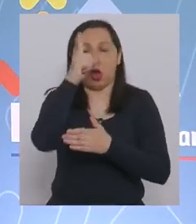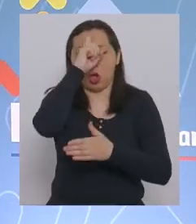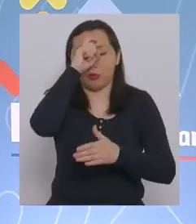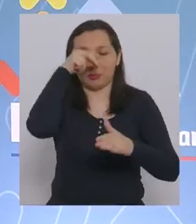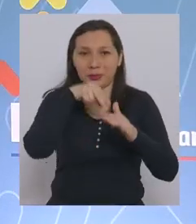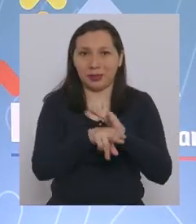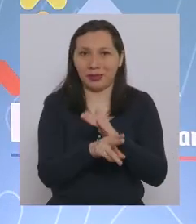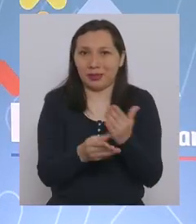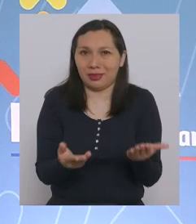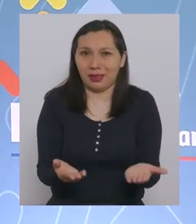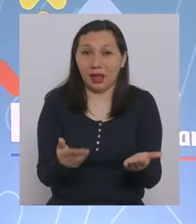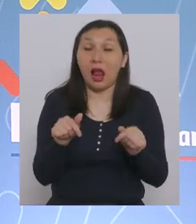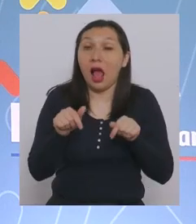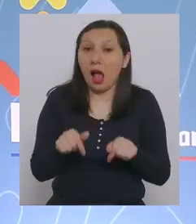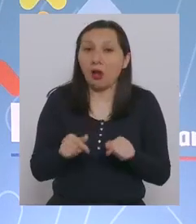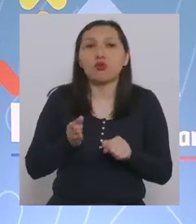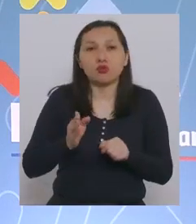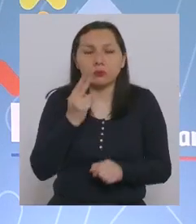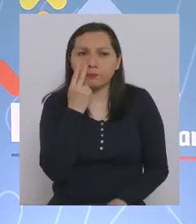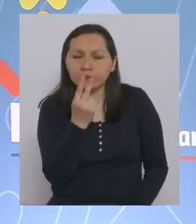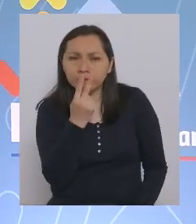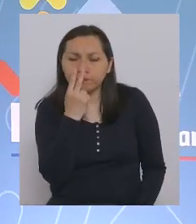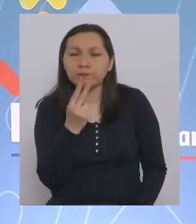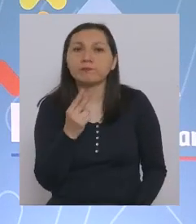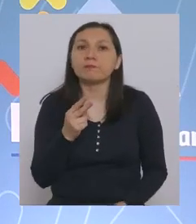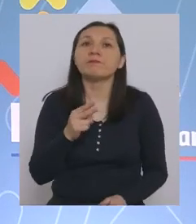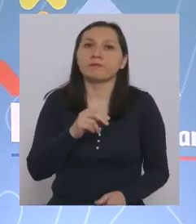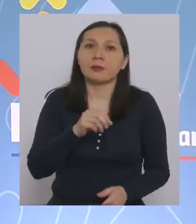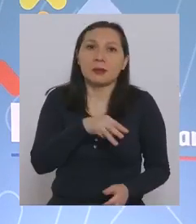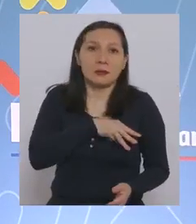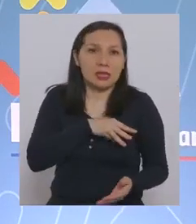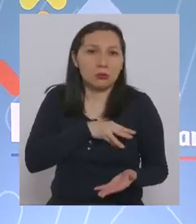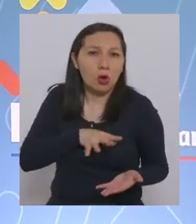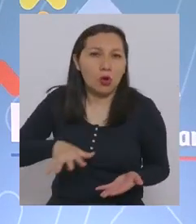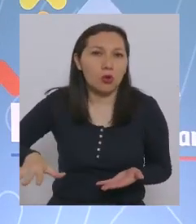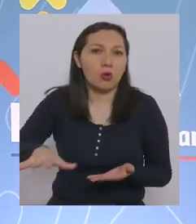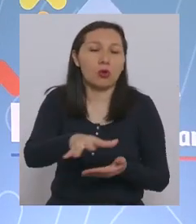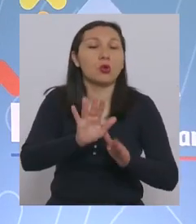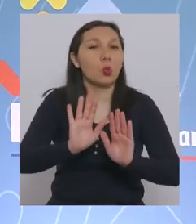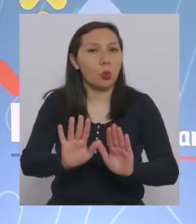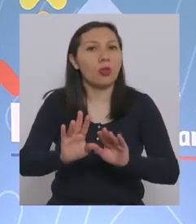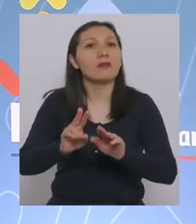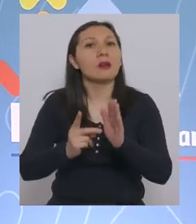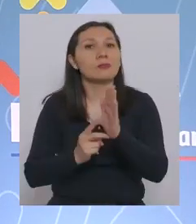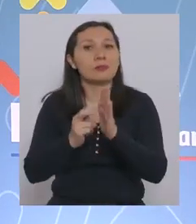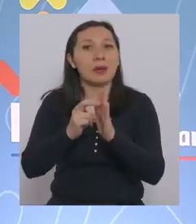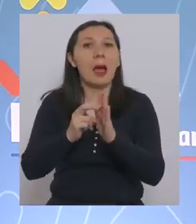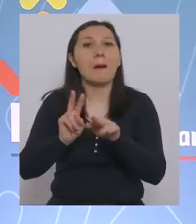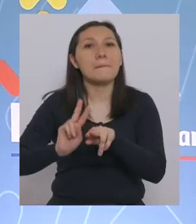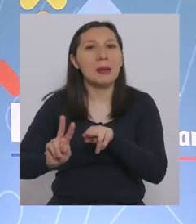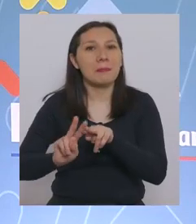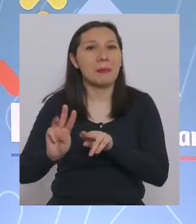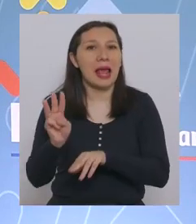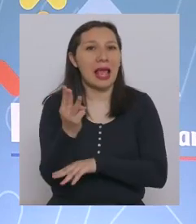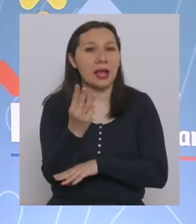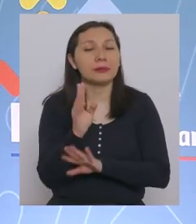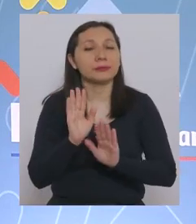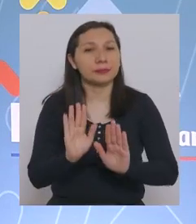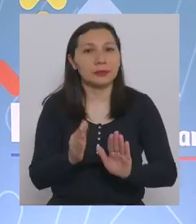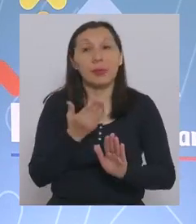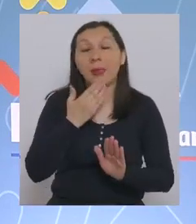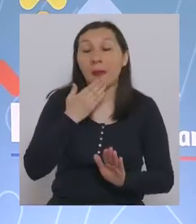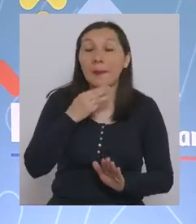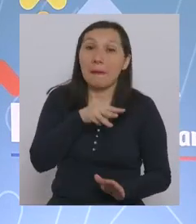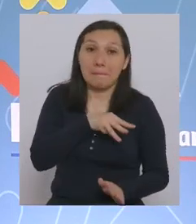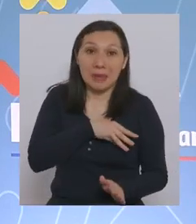Por lo tanto, hoy día tenemos que seguir mirando. La región metropolitana se va a mantener en preparación por el momento. Y también la región